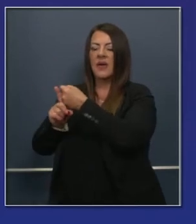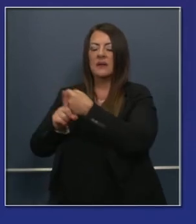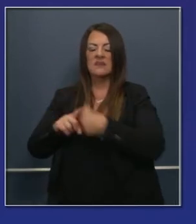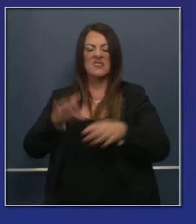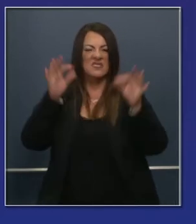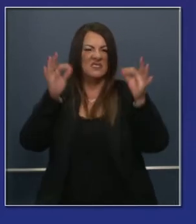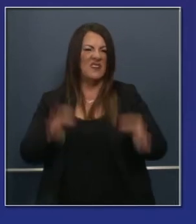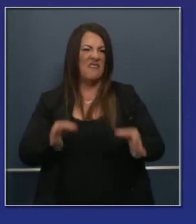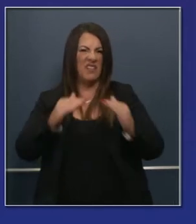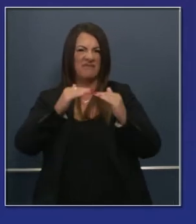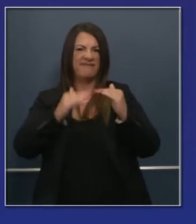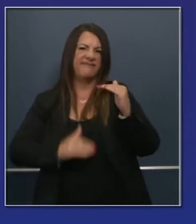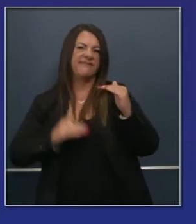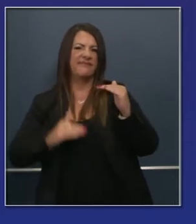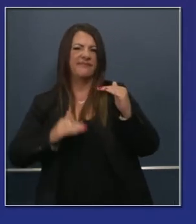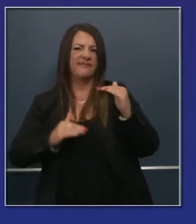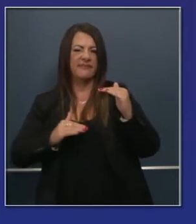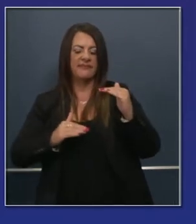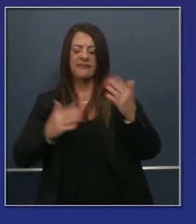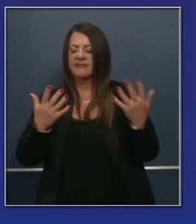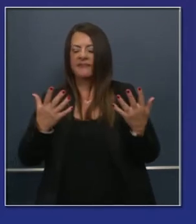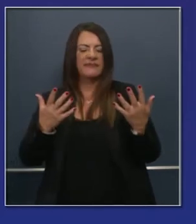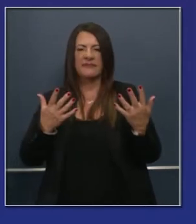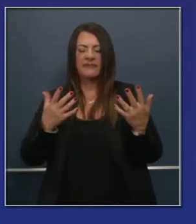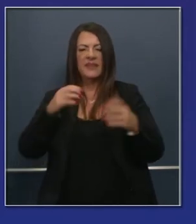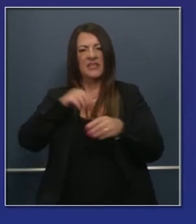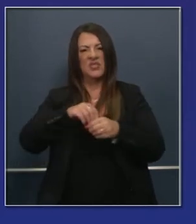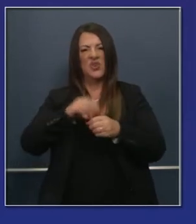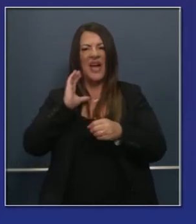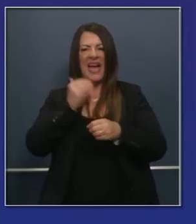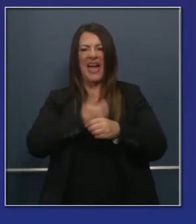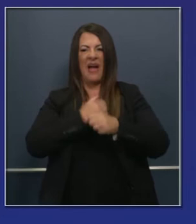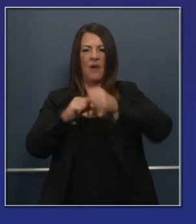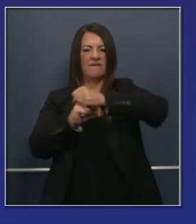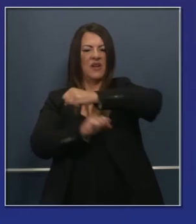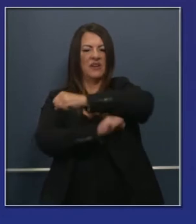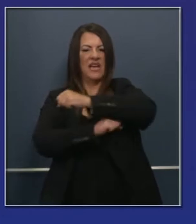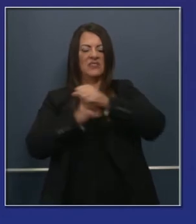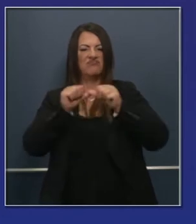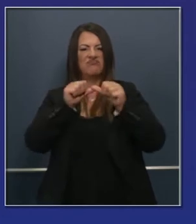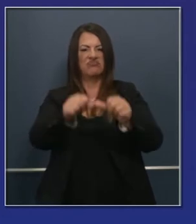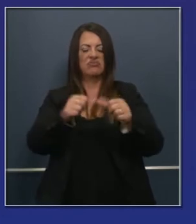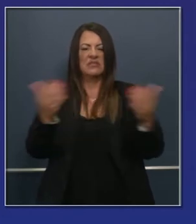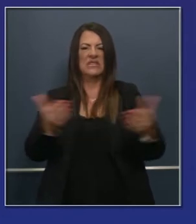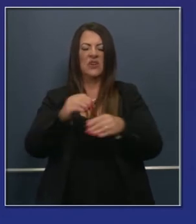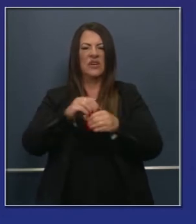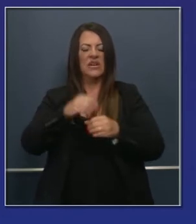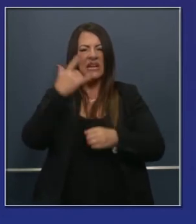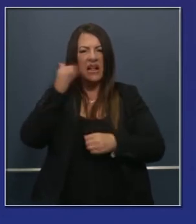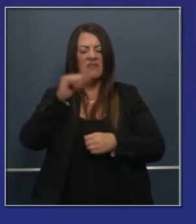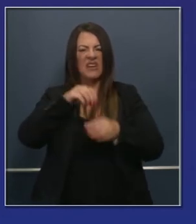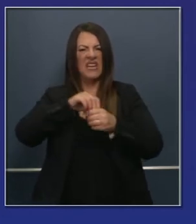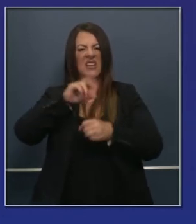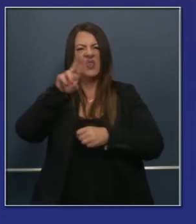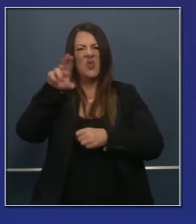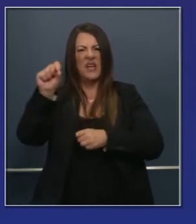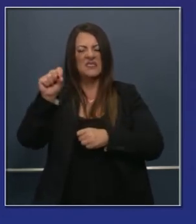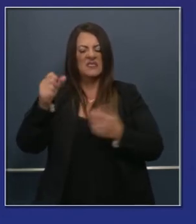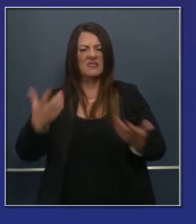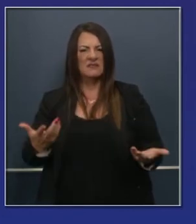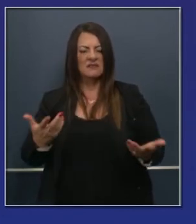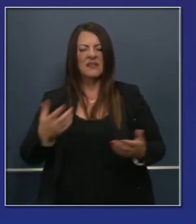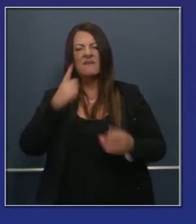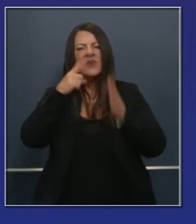ha desnudado la inequidad y la desigualdad que tenemos en todos nuestros sistemas. Un ejemplo